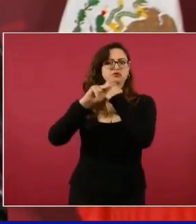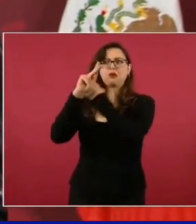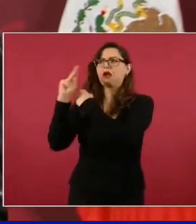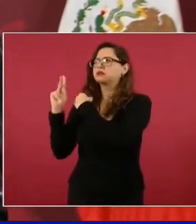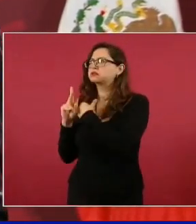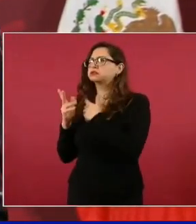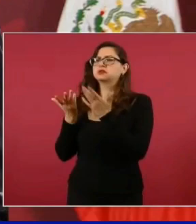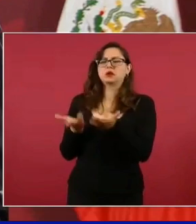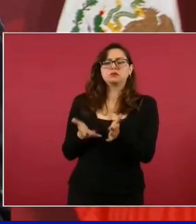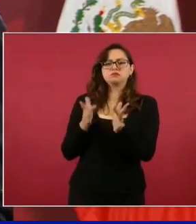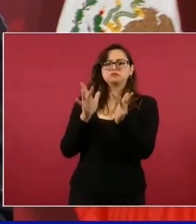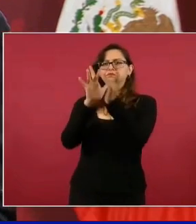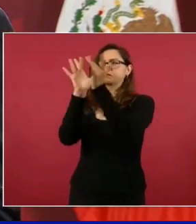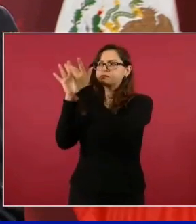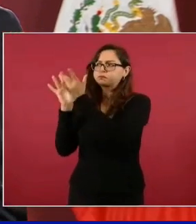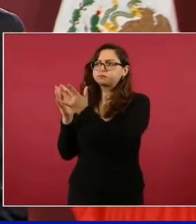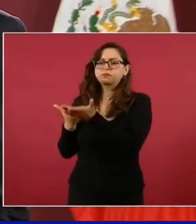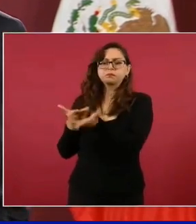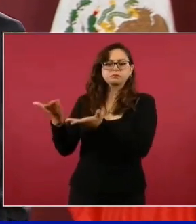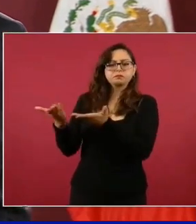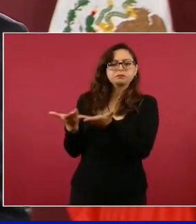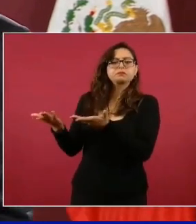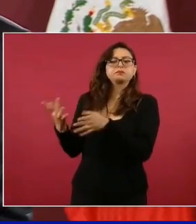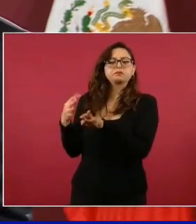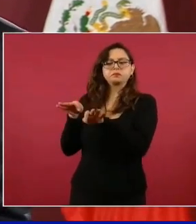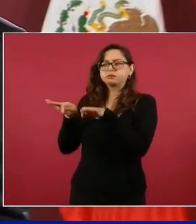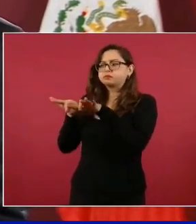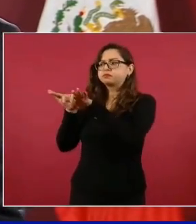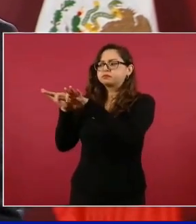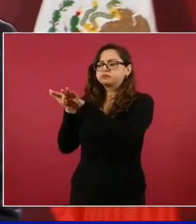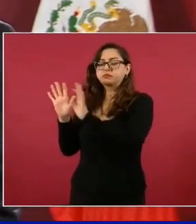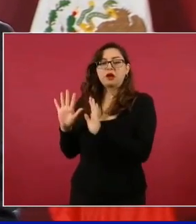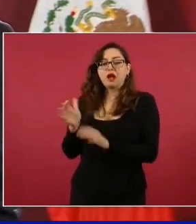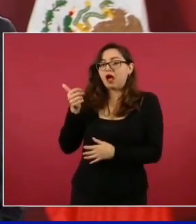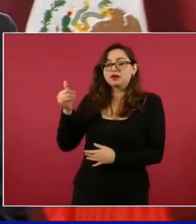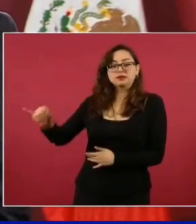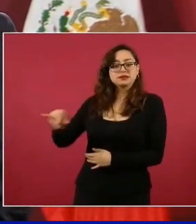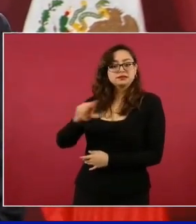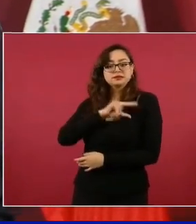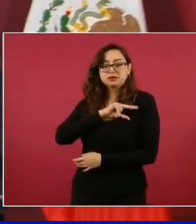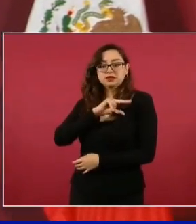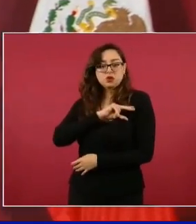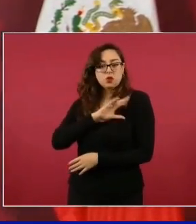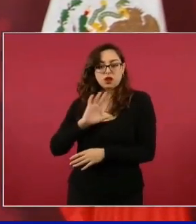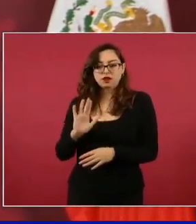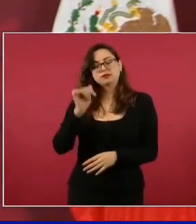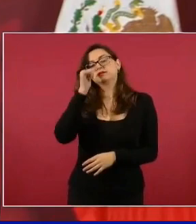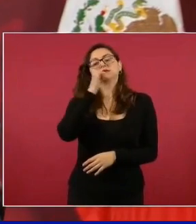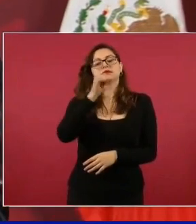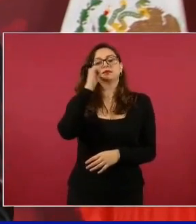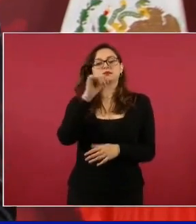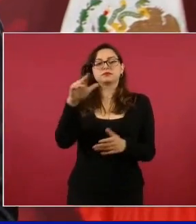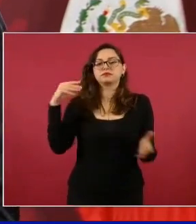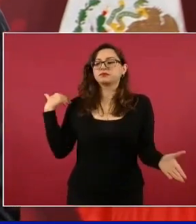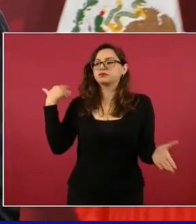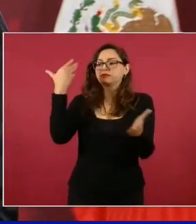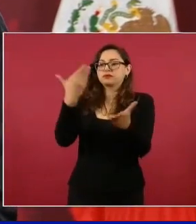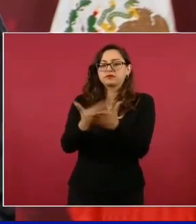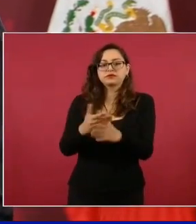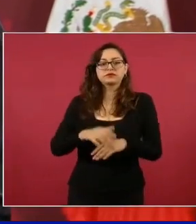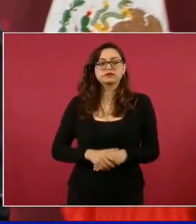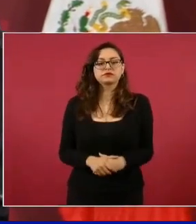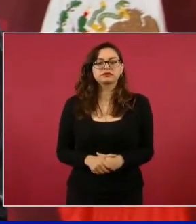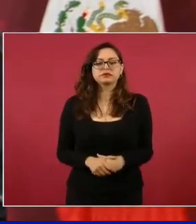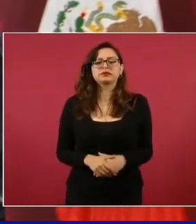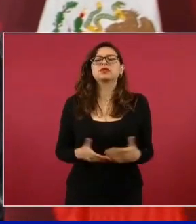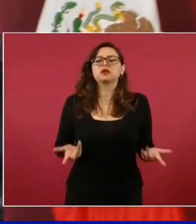Y al mismo tiempo había estudiado la licenciatura en la